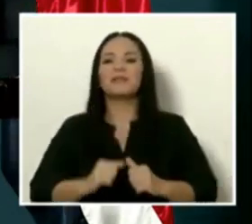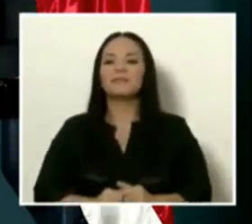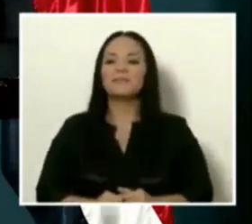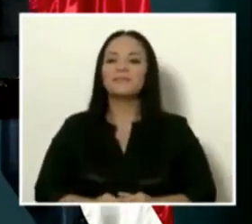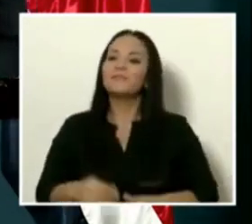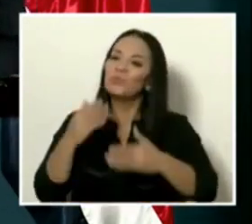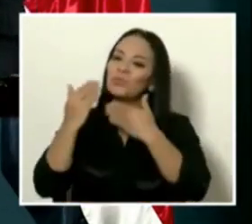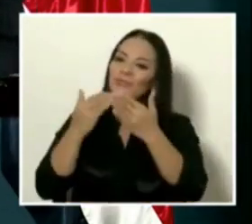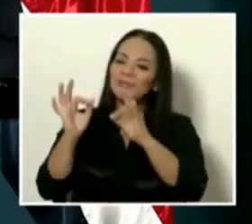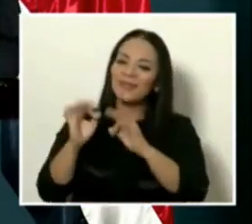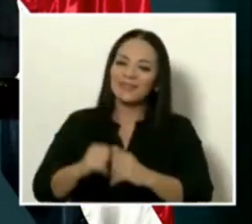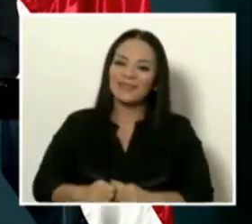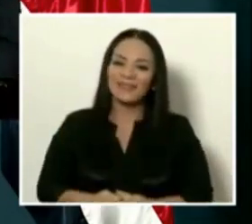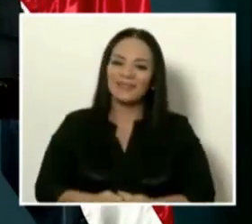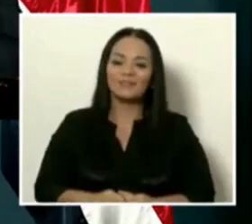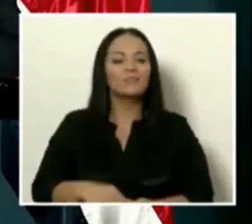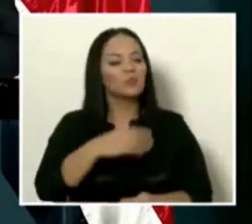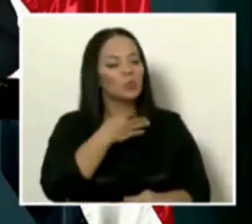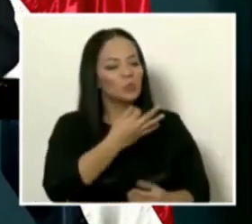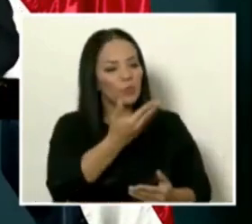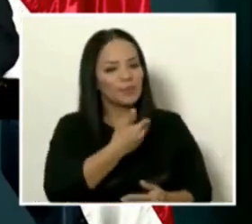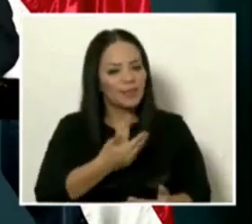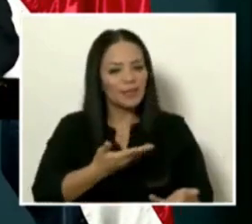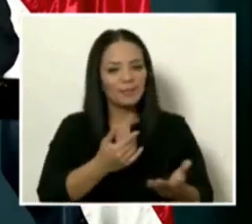Muchísimas gracias. Con gusto, presidente. Gracias, ministro.